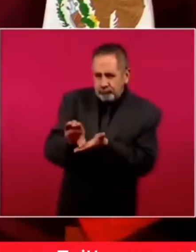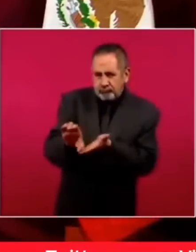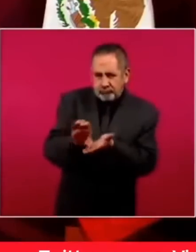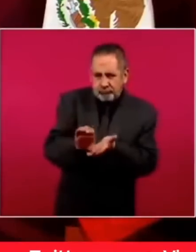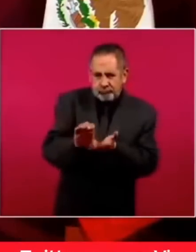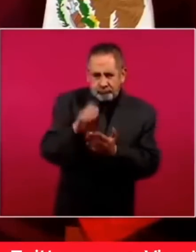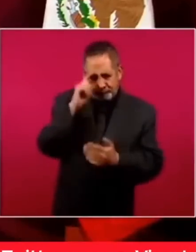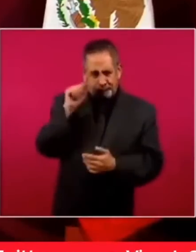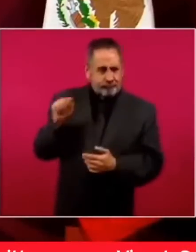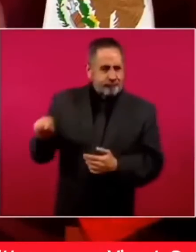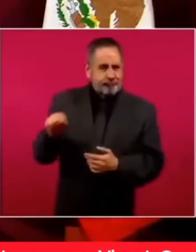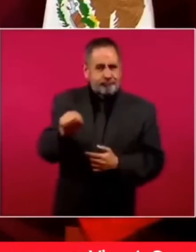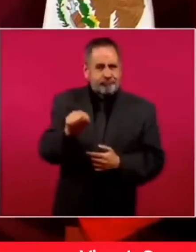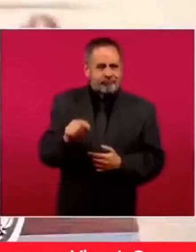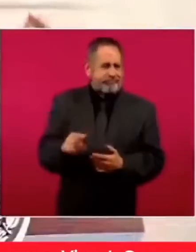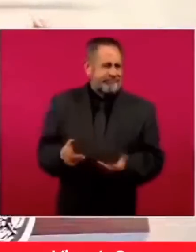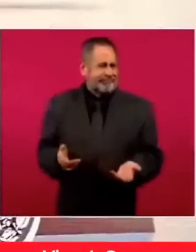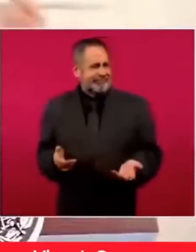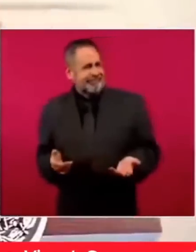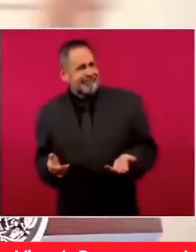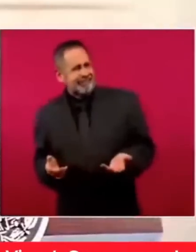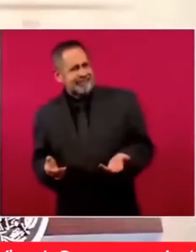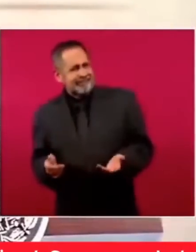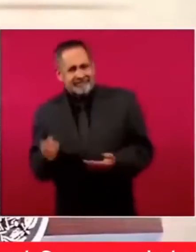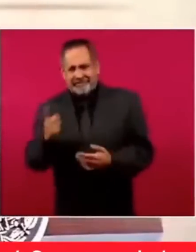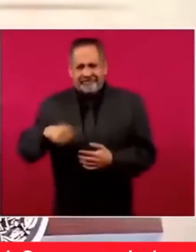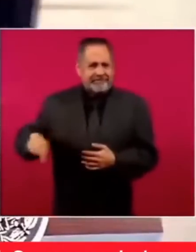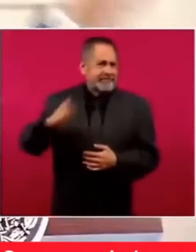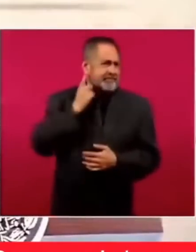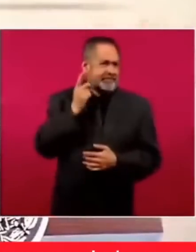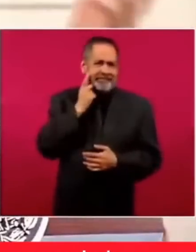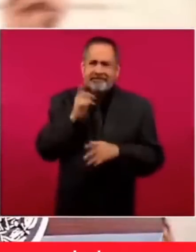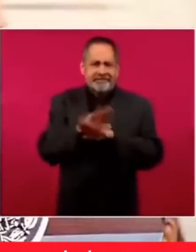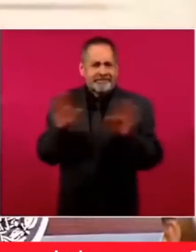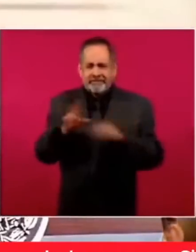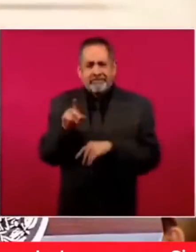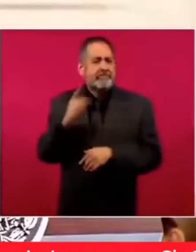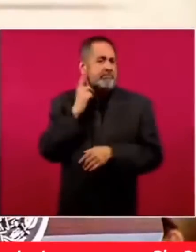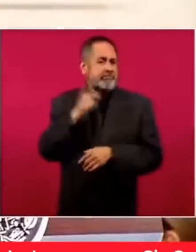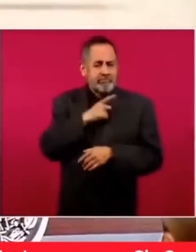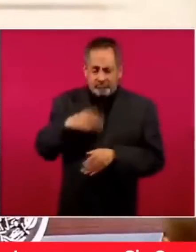cuando la función de los diputados es legislar,